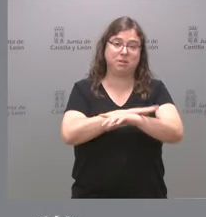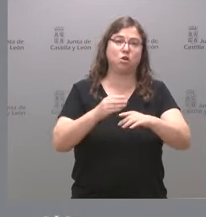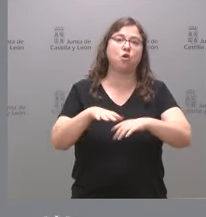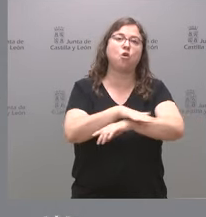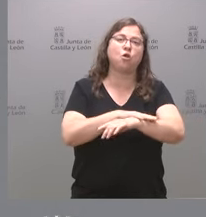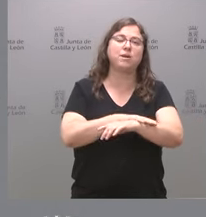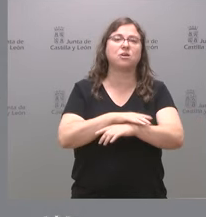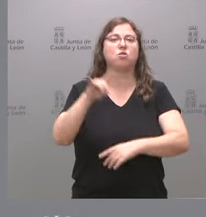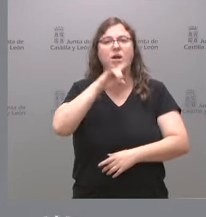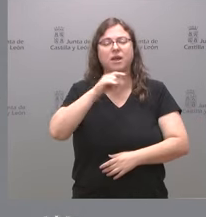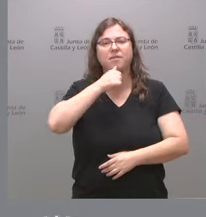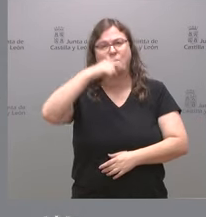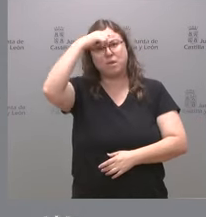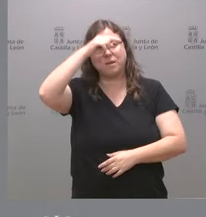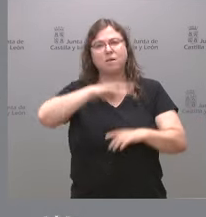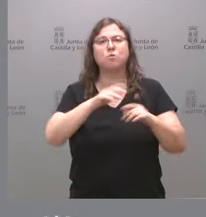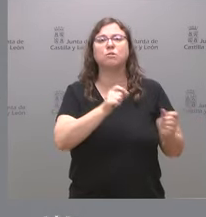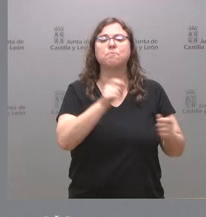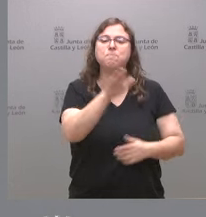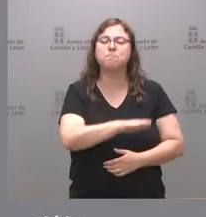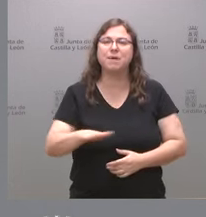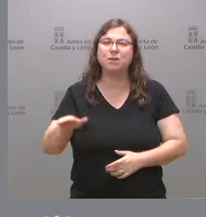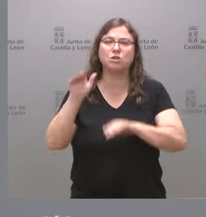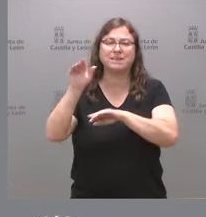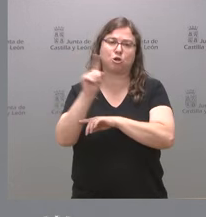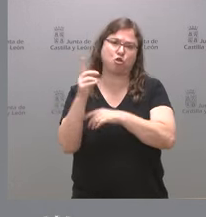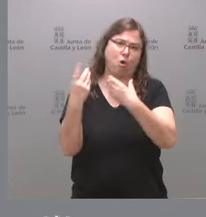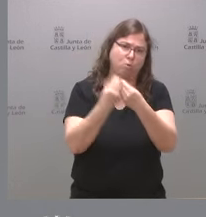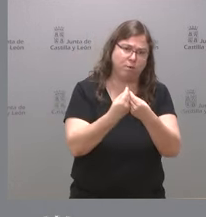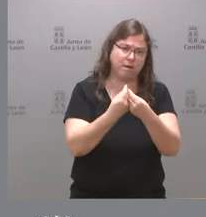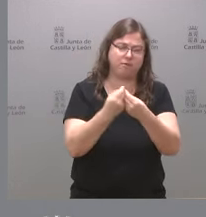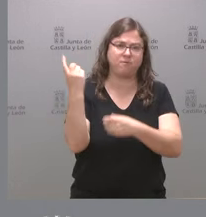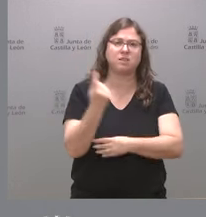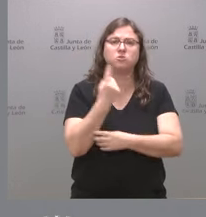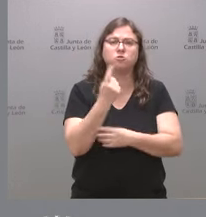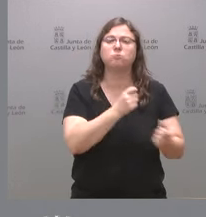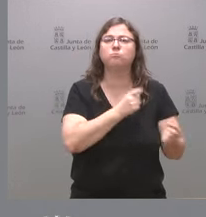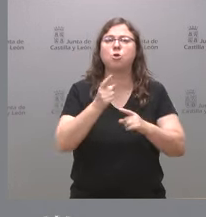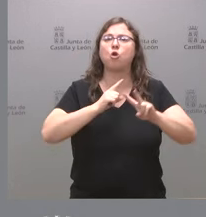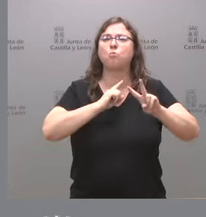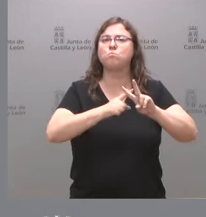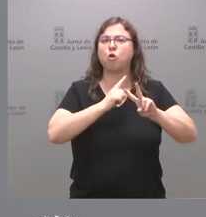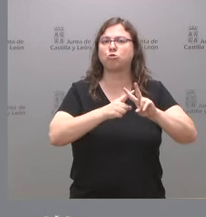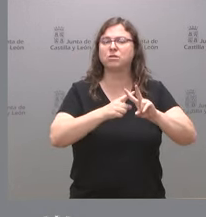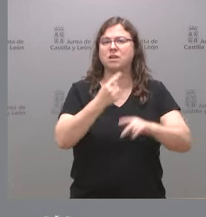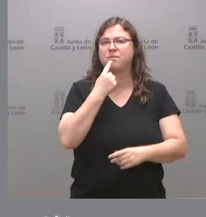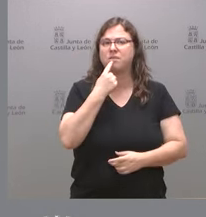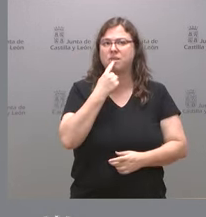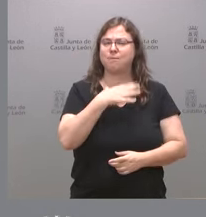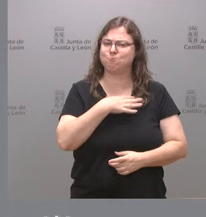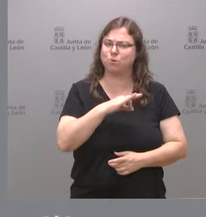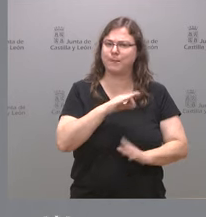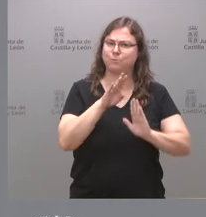Ceuta y Melilla sobre el traslado de menores extranjeros no acompañados? Vox ha planteado que esto puede ser, estar